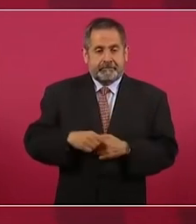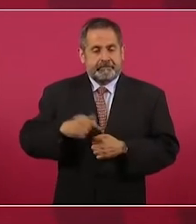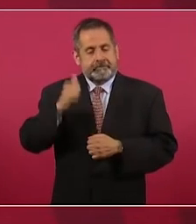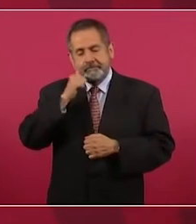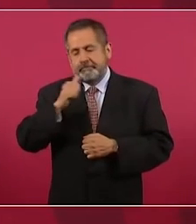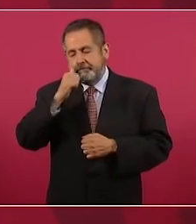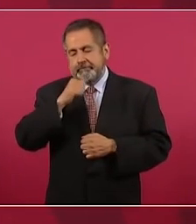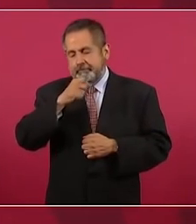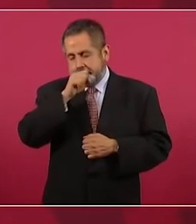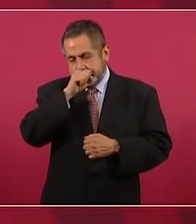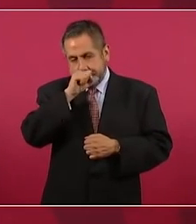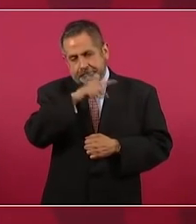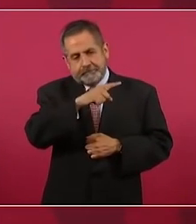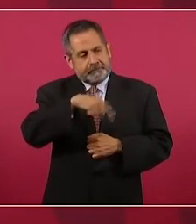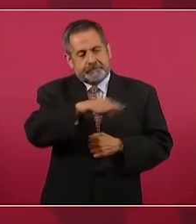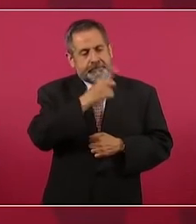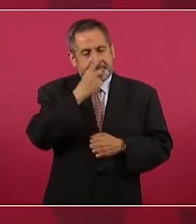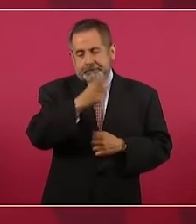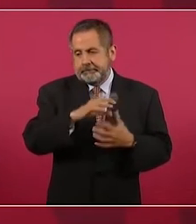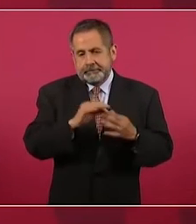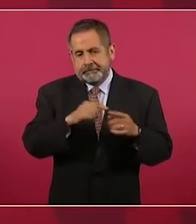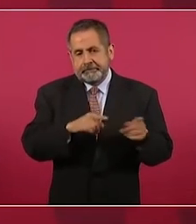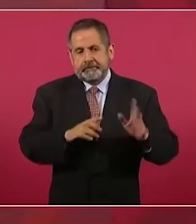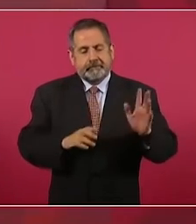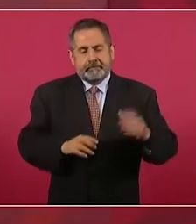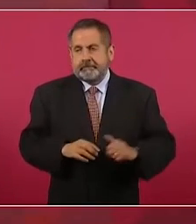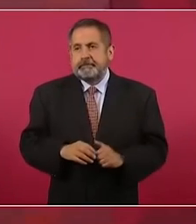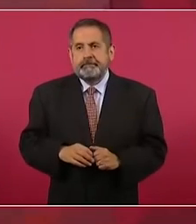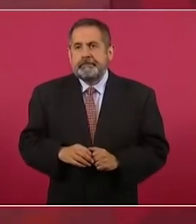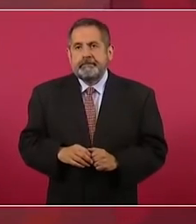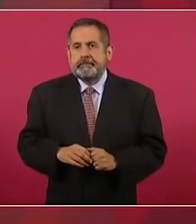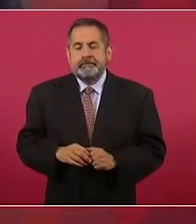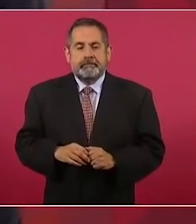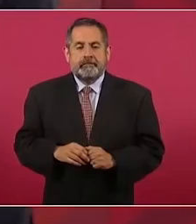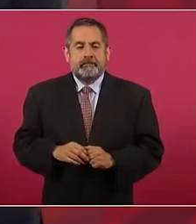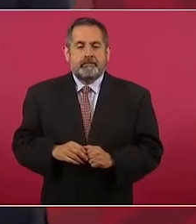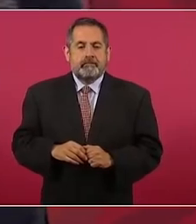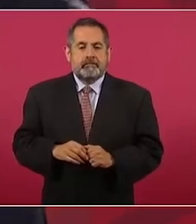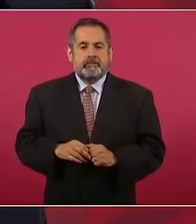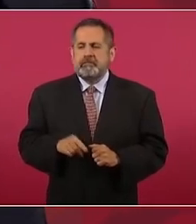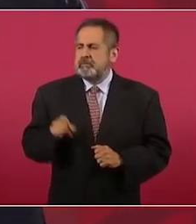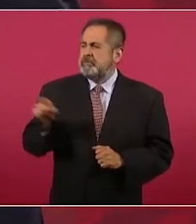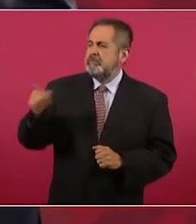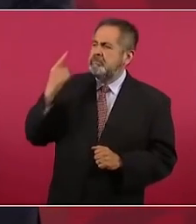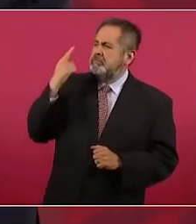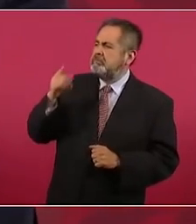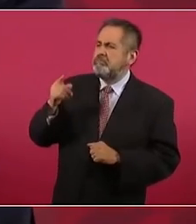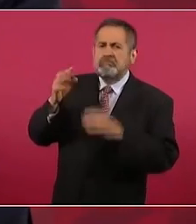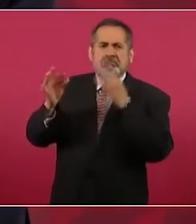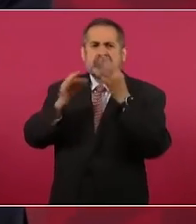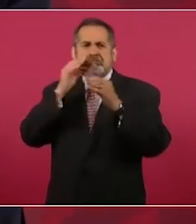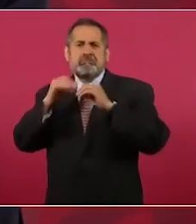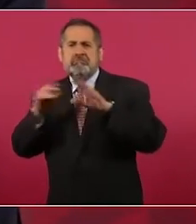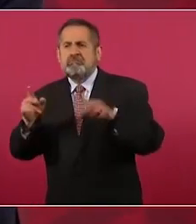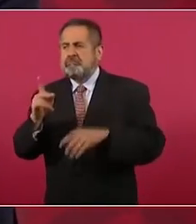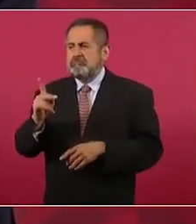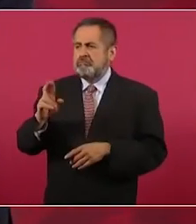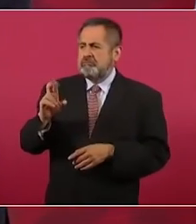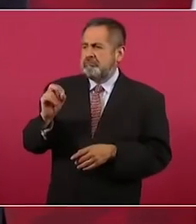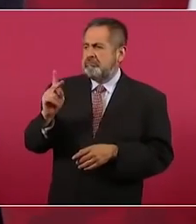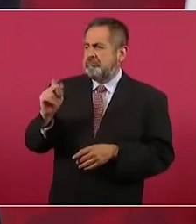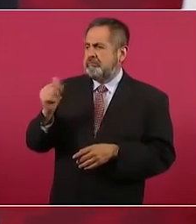cuestionan lo de la propaganda, siempre